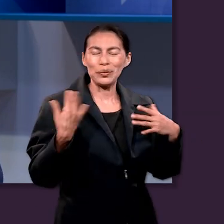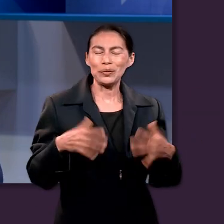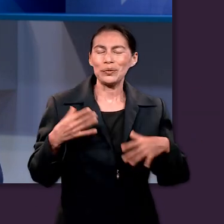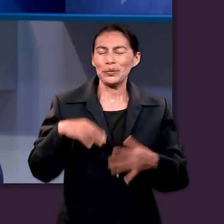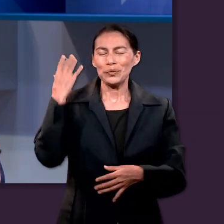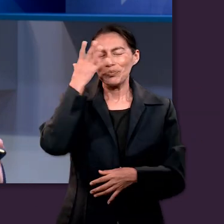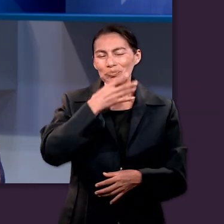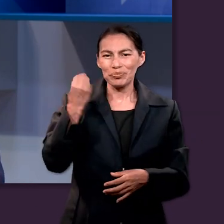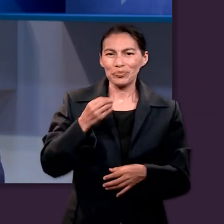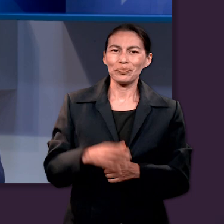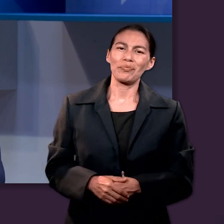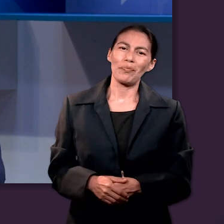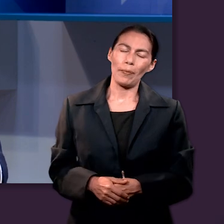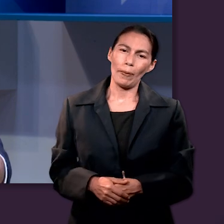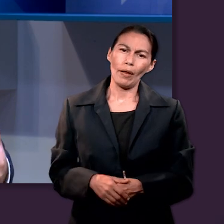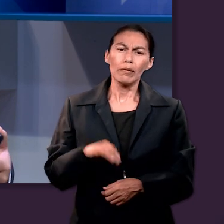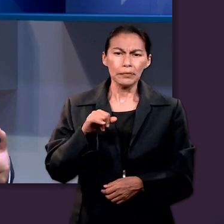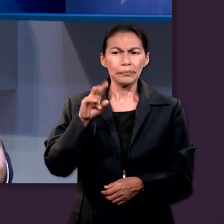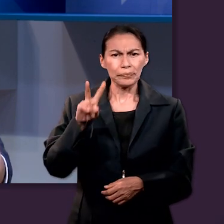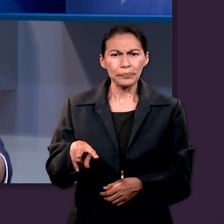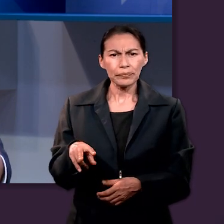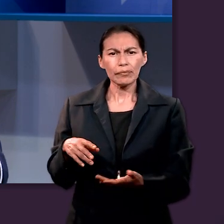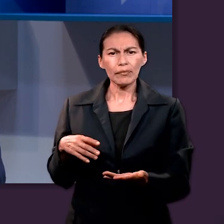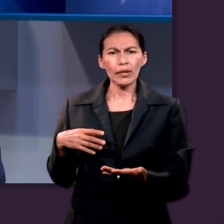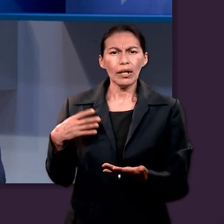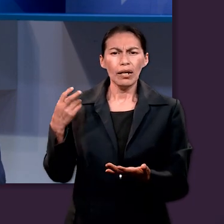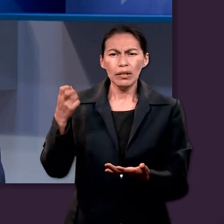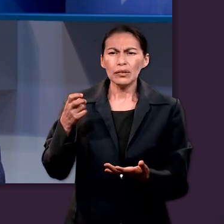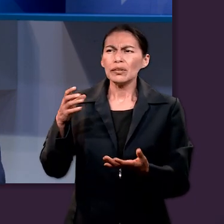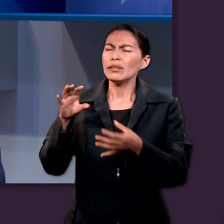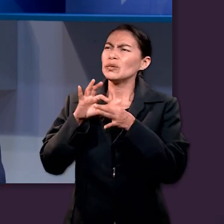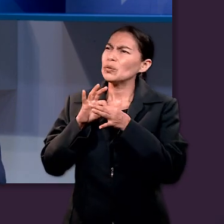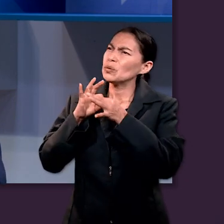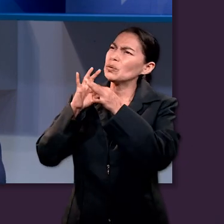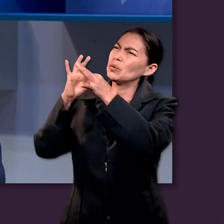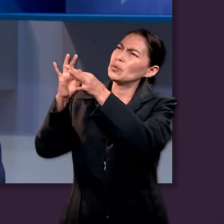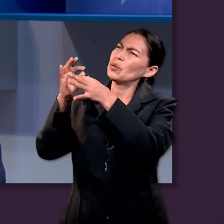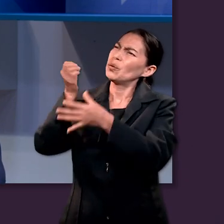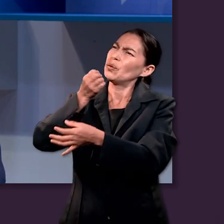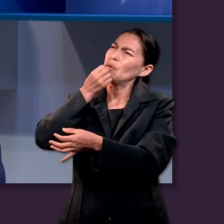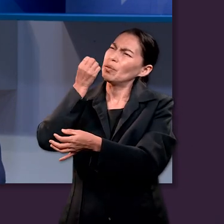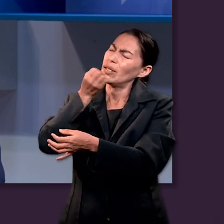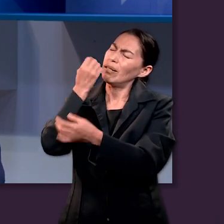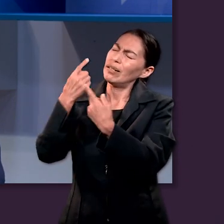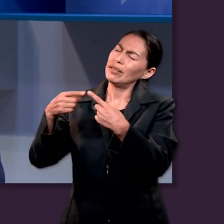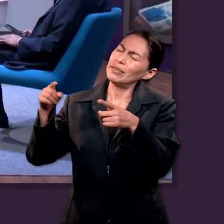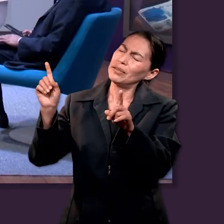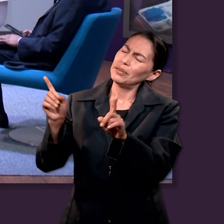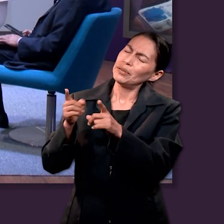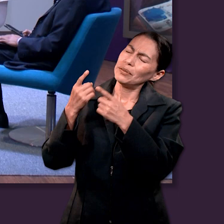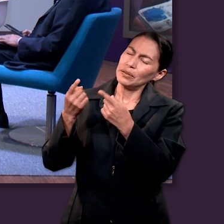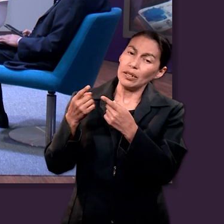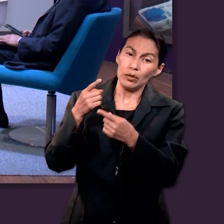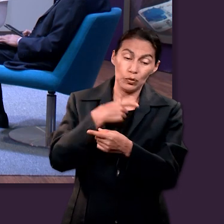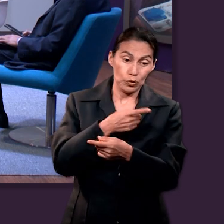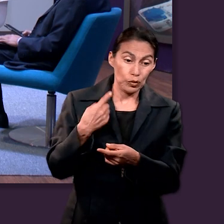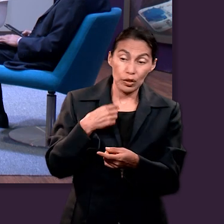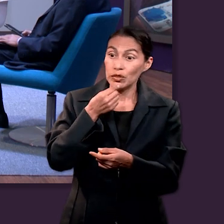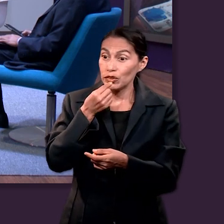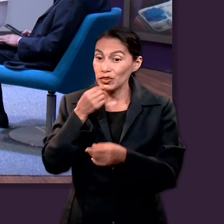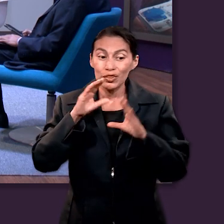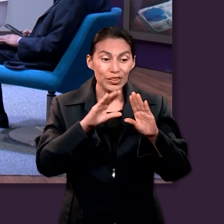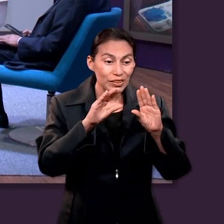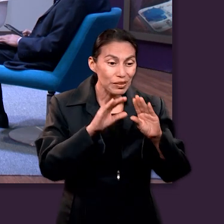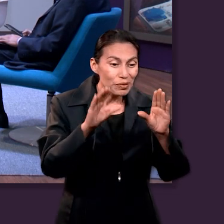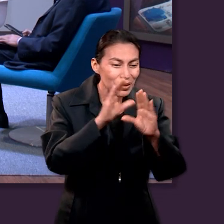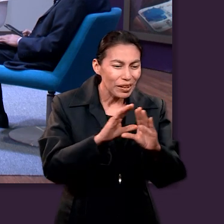Cuando tenemos un ambiente más apropiado, nuestros pensamientos se dirigen. Incluso así como sirve, por ejemplo, la música para grabar esas